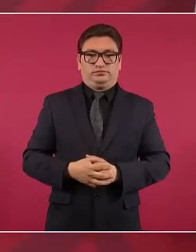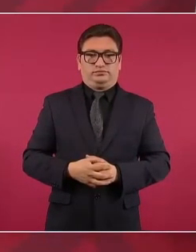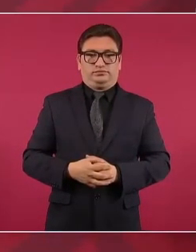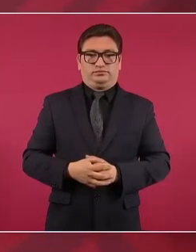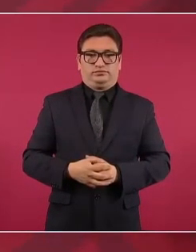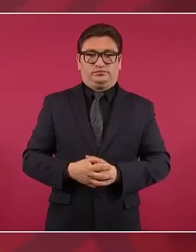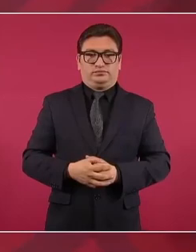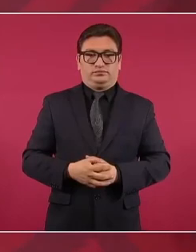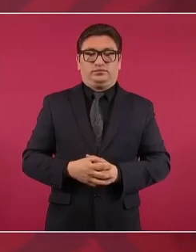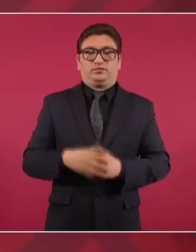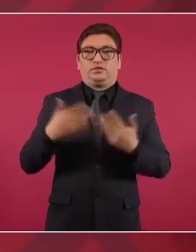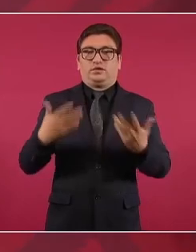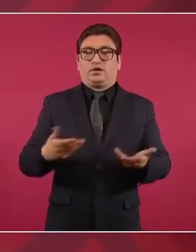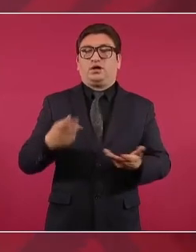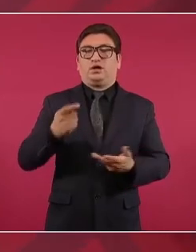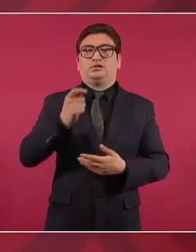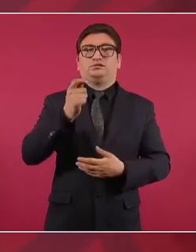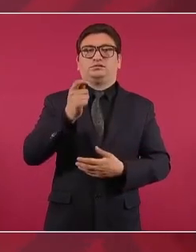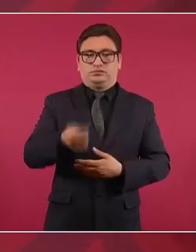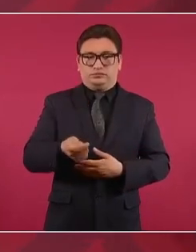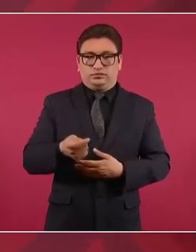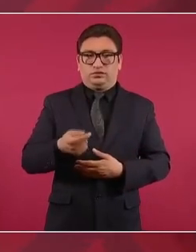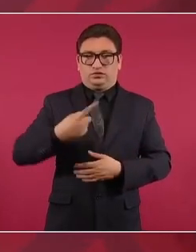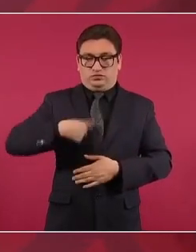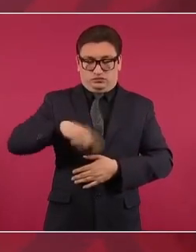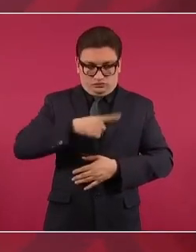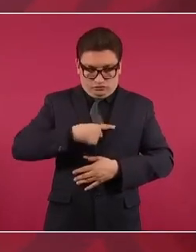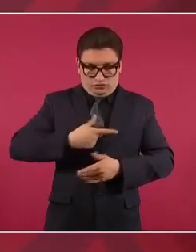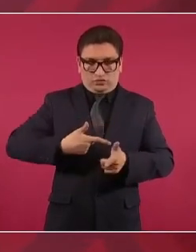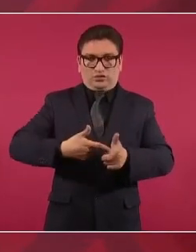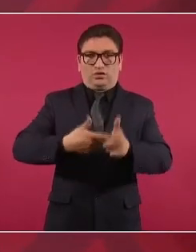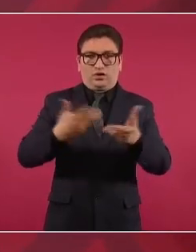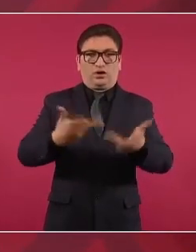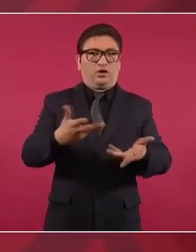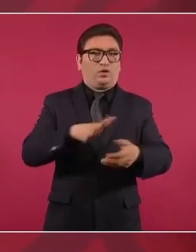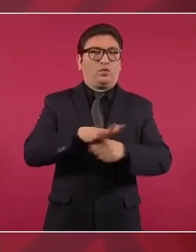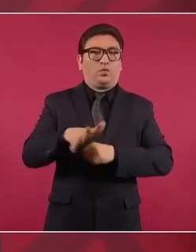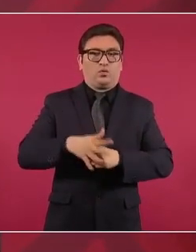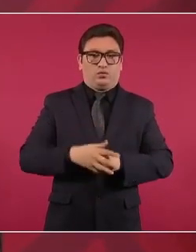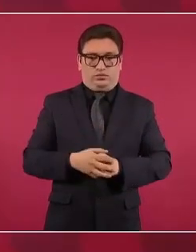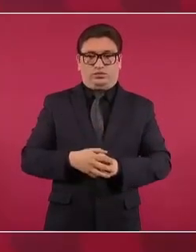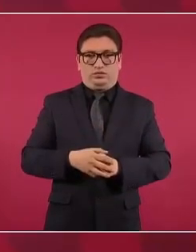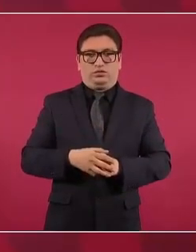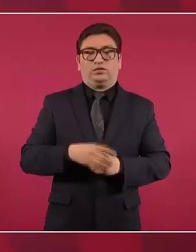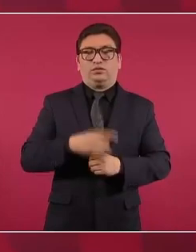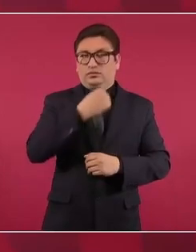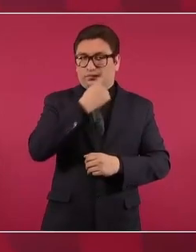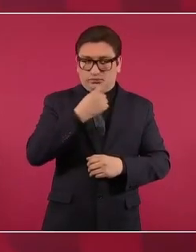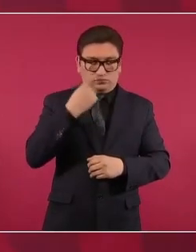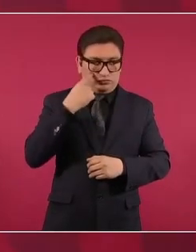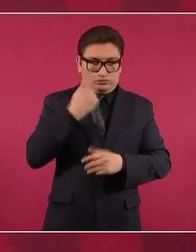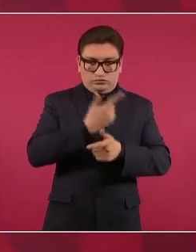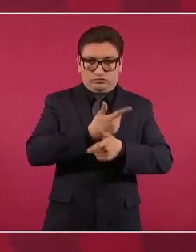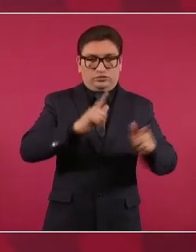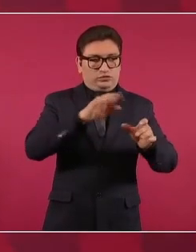Entonces, ¿qué es lo que tenemos que seguir haciendo? Consolidar nuestra democracia